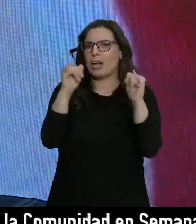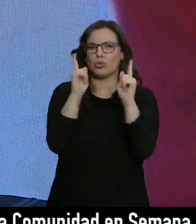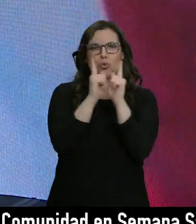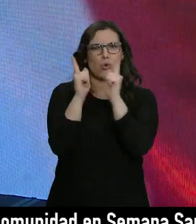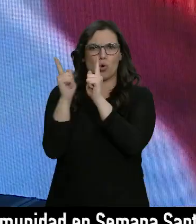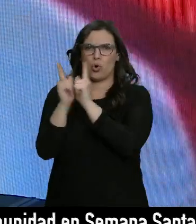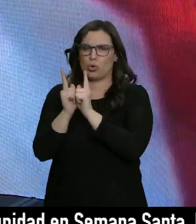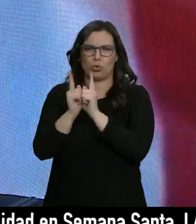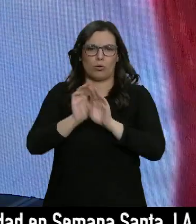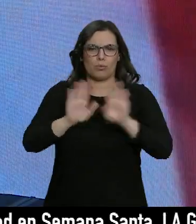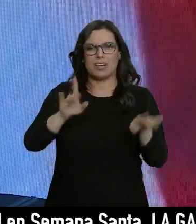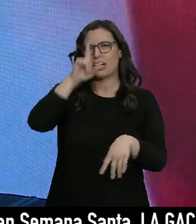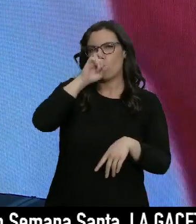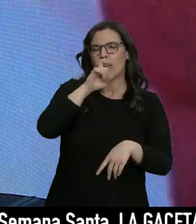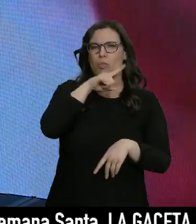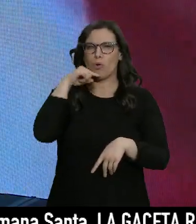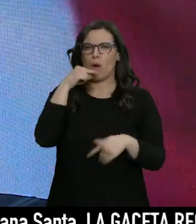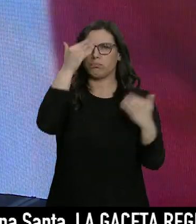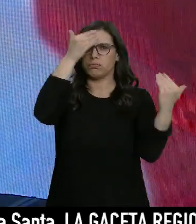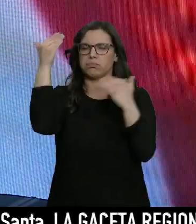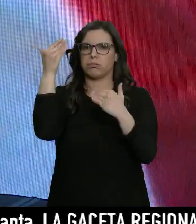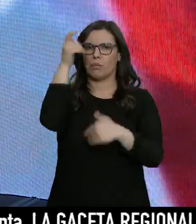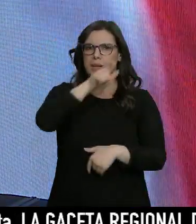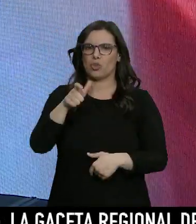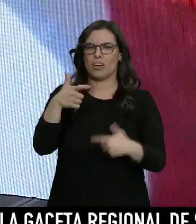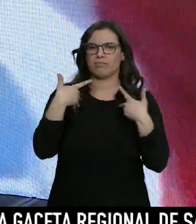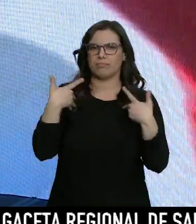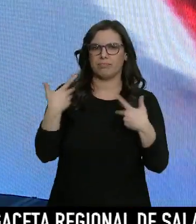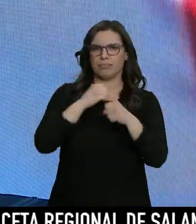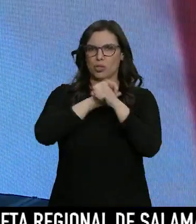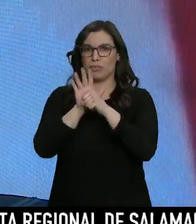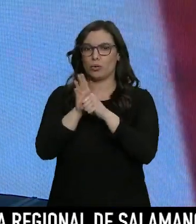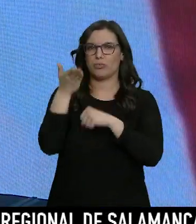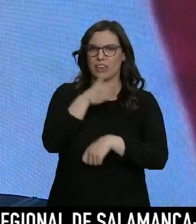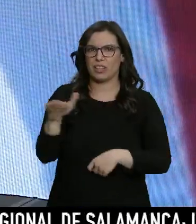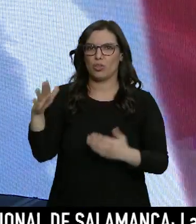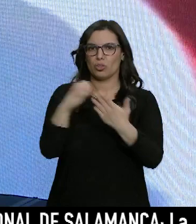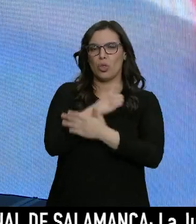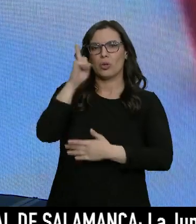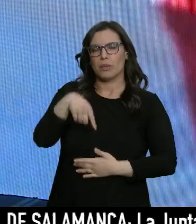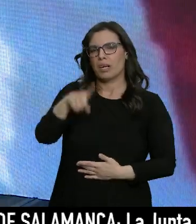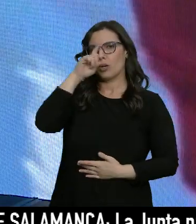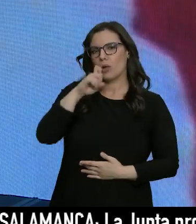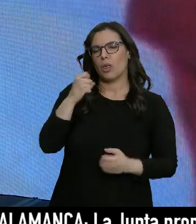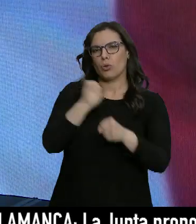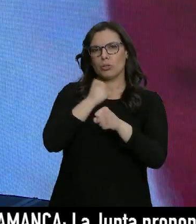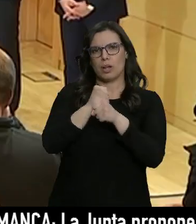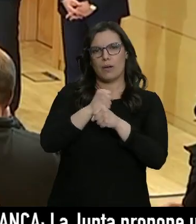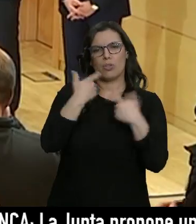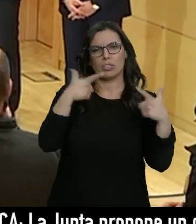en las Cortes que ha recordado con dolor a las víctimas de la pandemia y ha reconocido también el trabajo de los sectores esenciales.